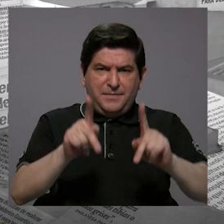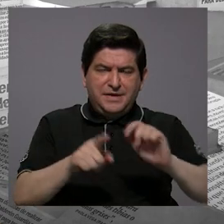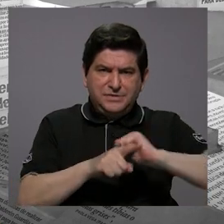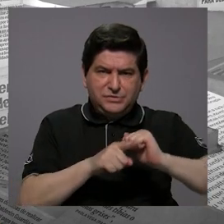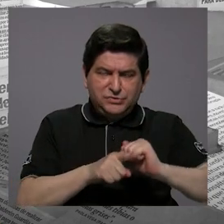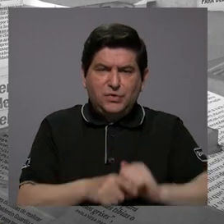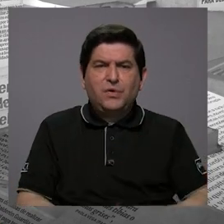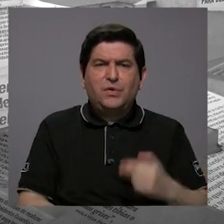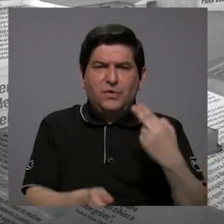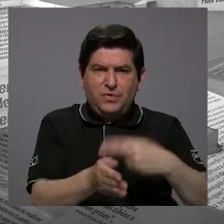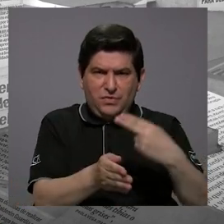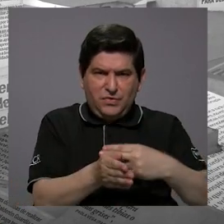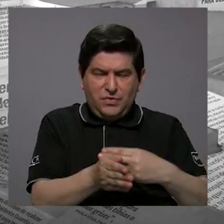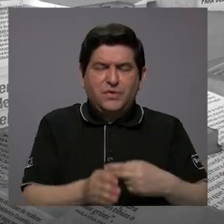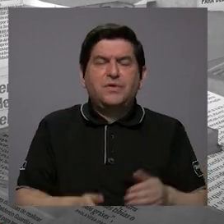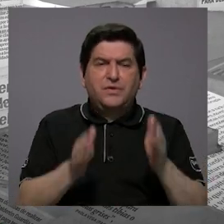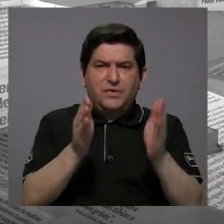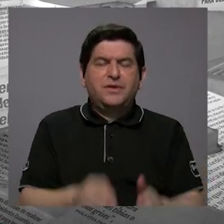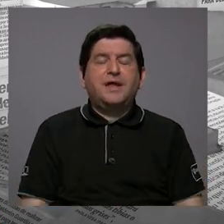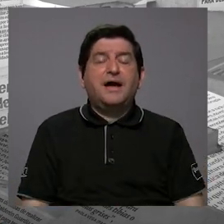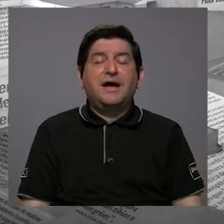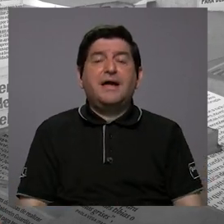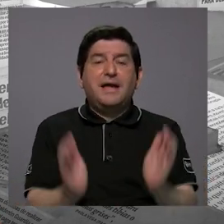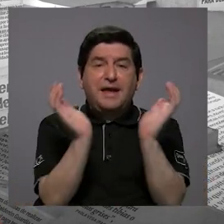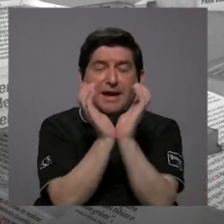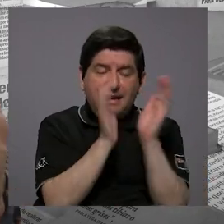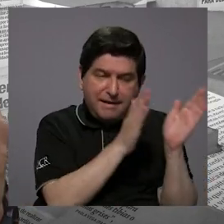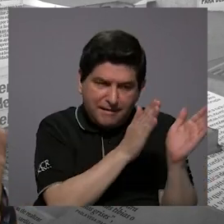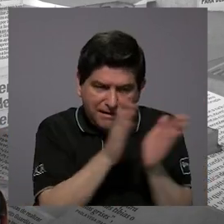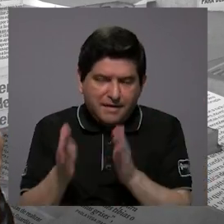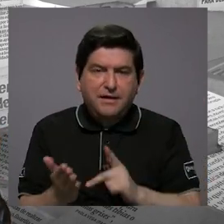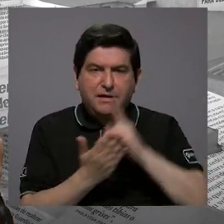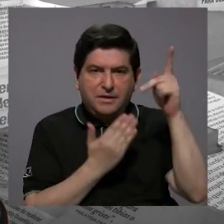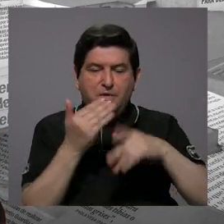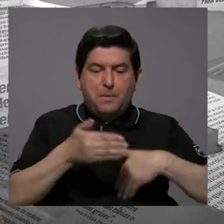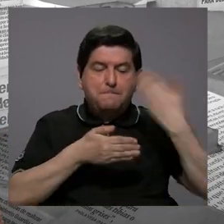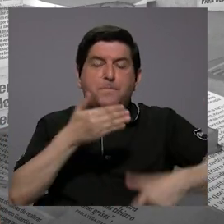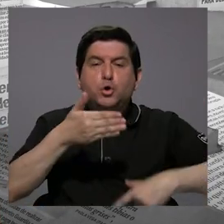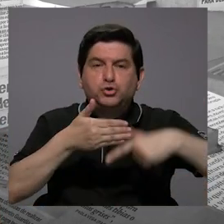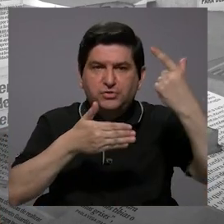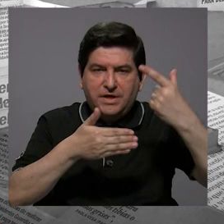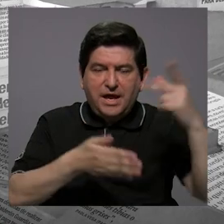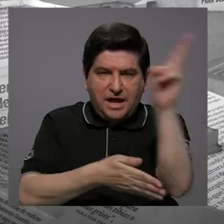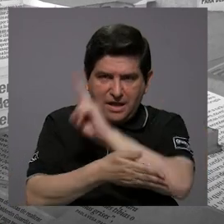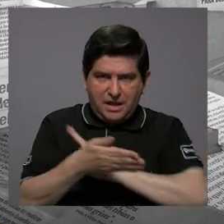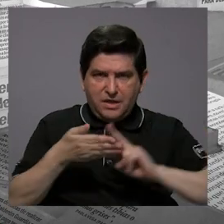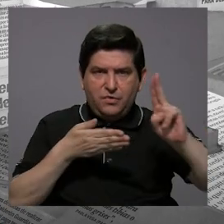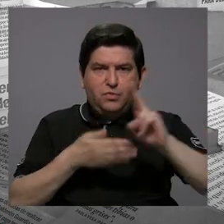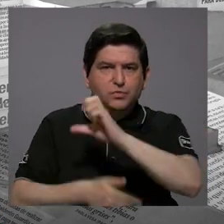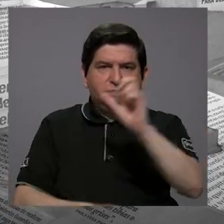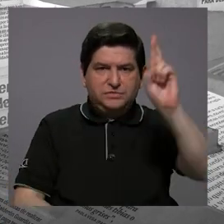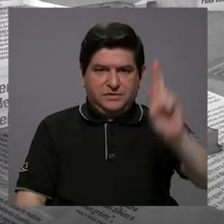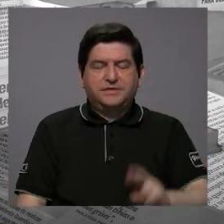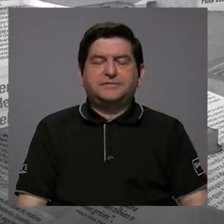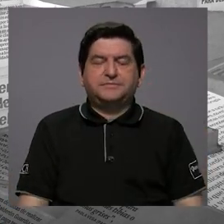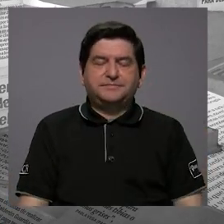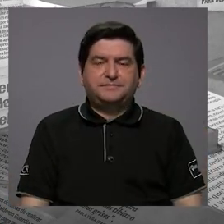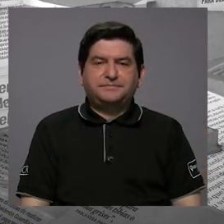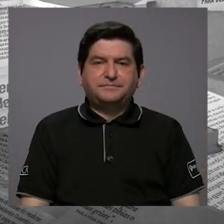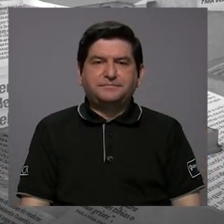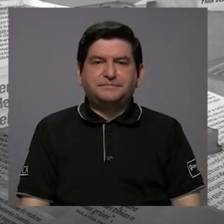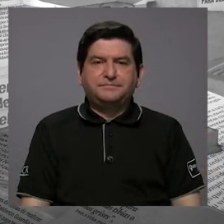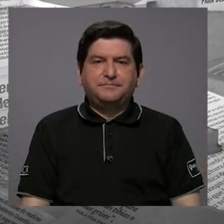se forma en la caja costarricense del Seguro Social, la mayoría bajo un programa de posgrado universitario de la Universidad de Costa Rica, el